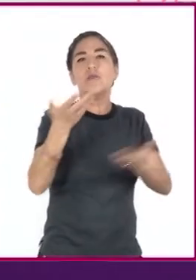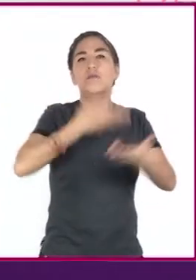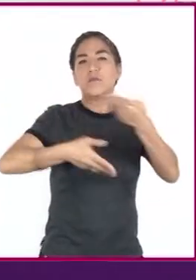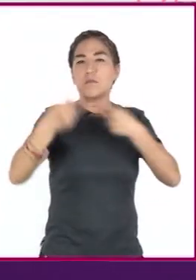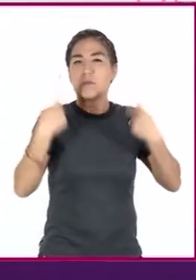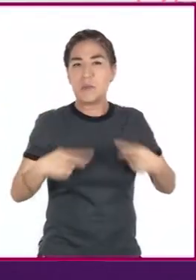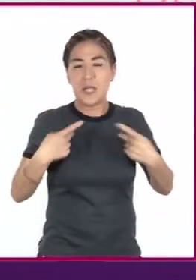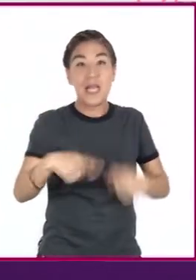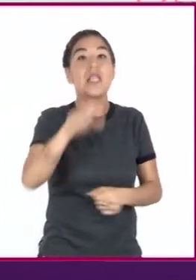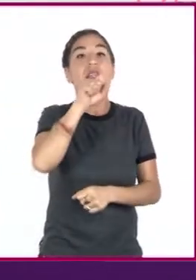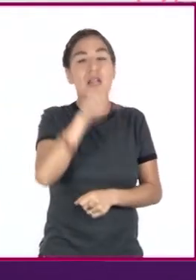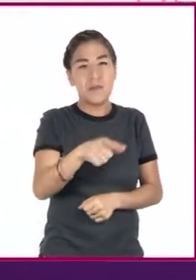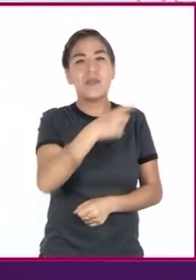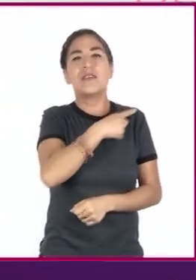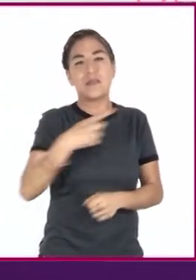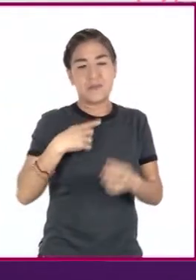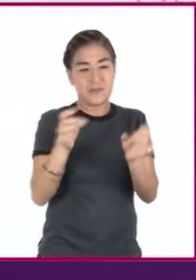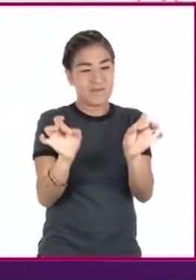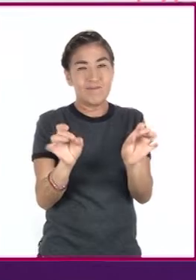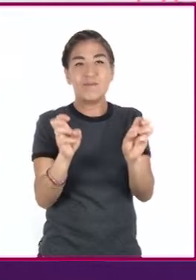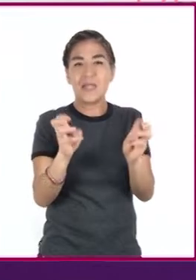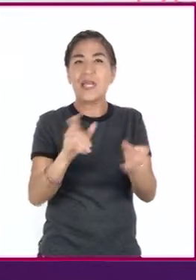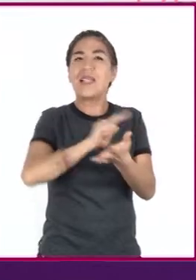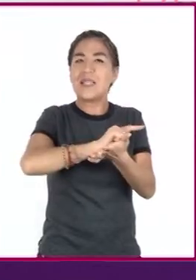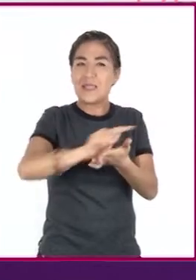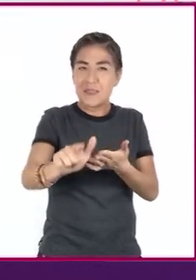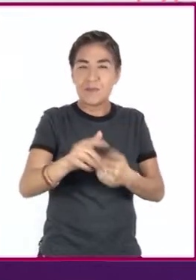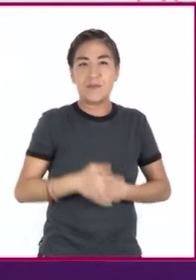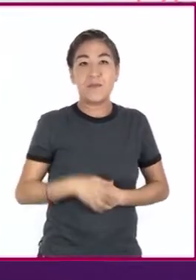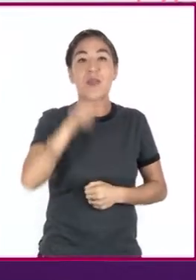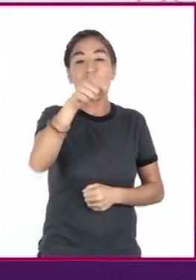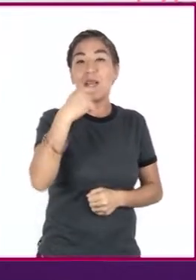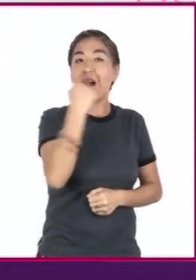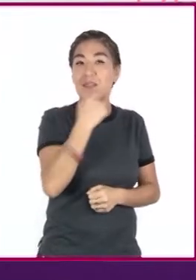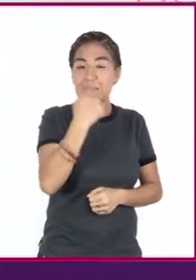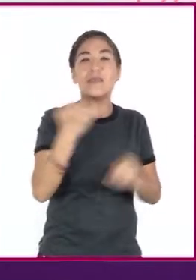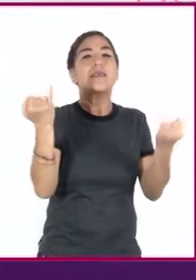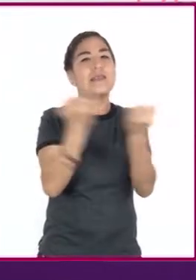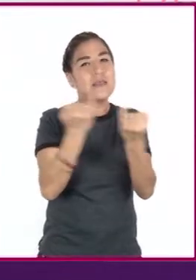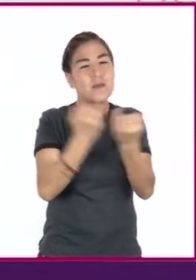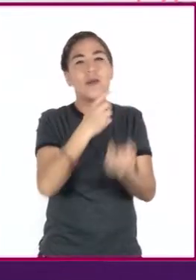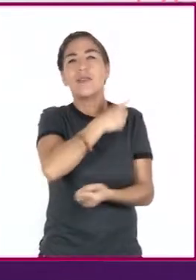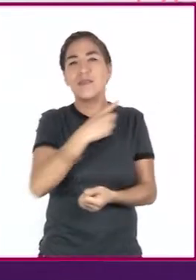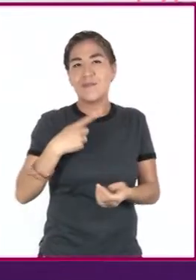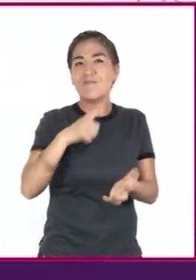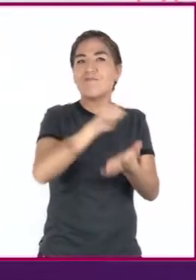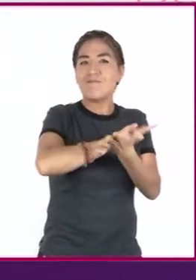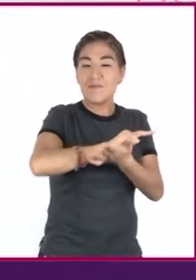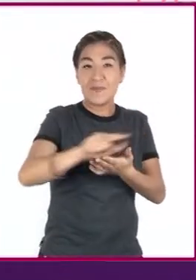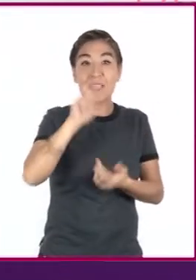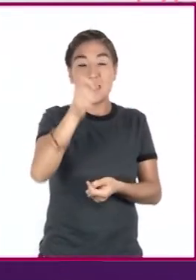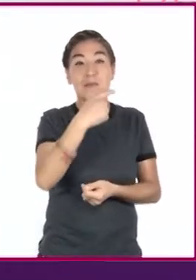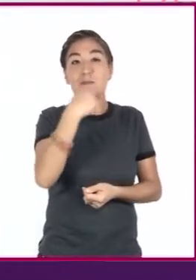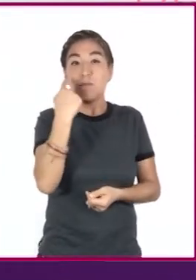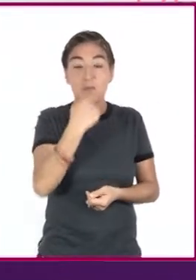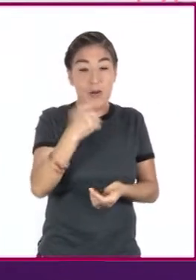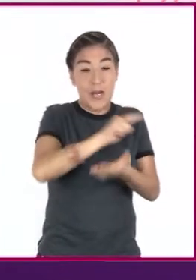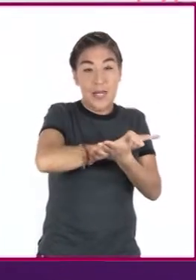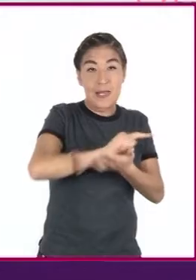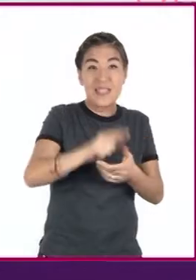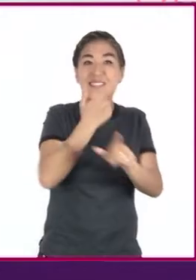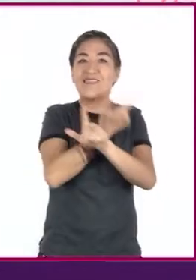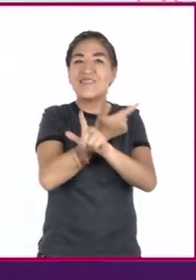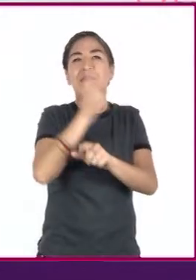y tener las uñas limpias. La higiene bucal nos indica que para mantener una boca sana, libre de